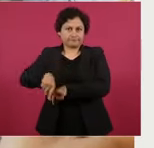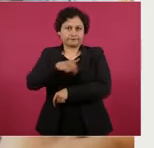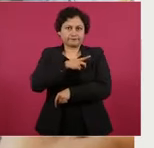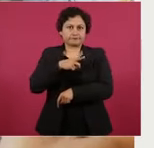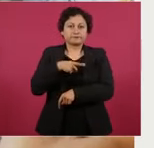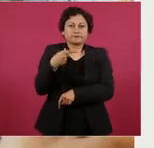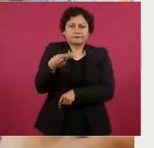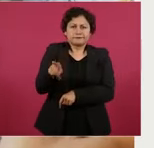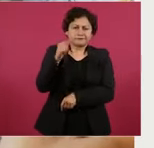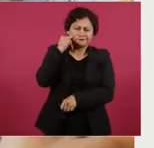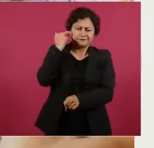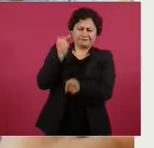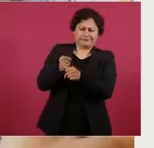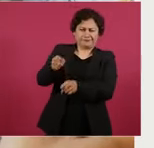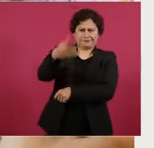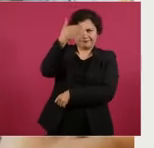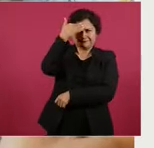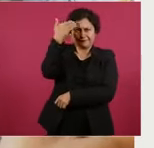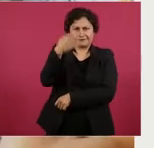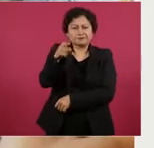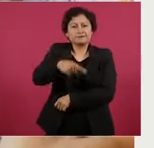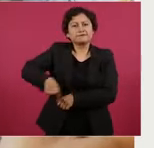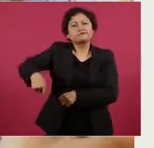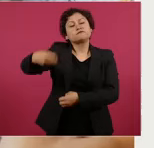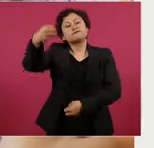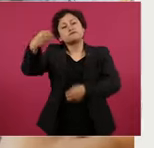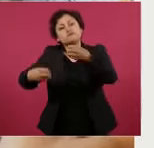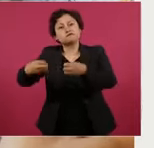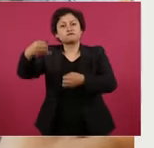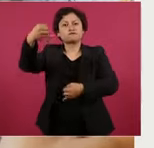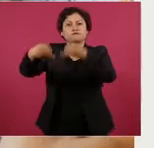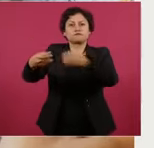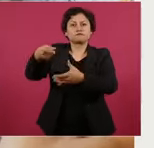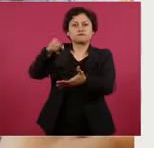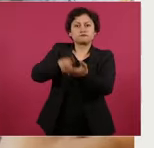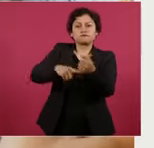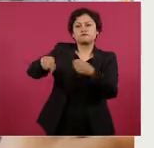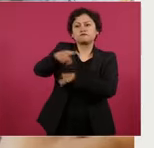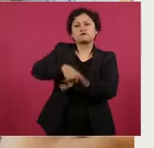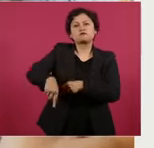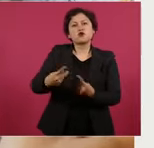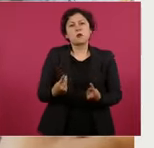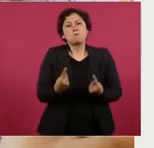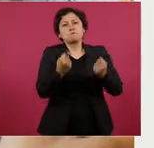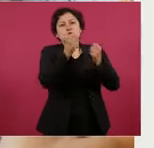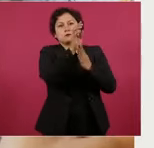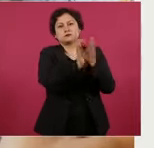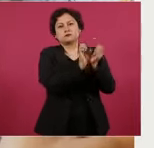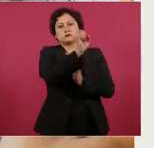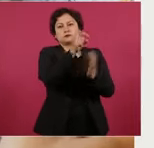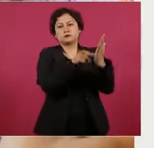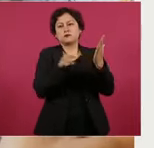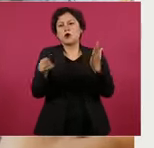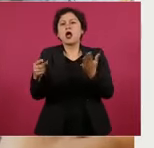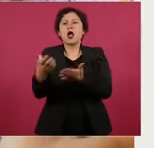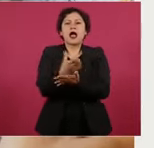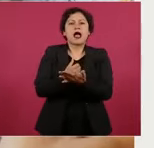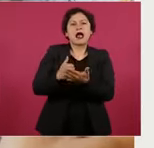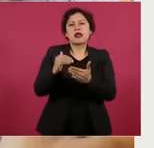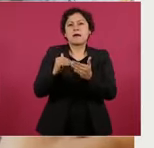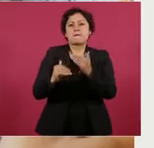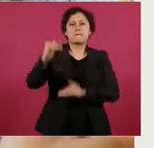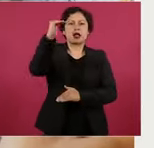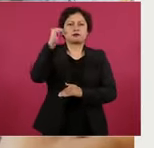elevadísimos por encima de lo que establece la Constitución y por encima, por supuesto, de lo que gana el